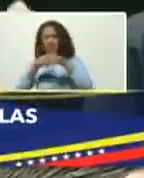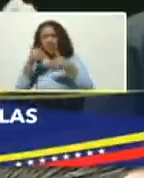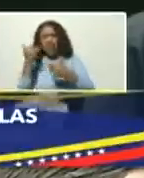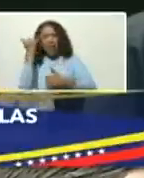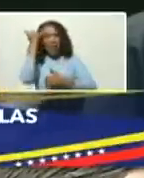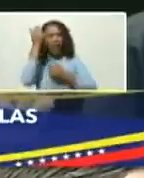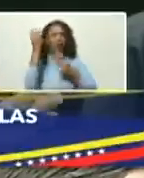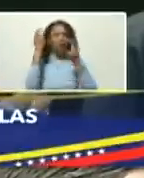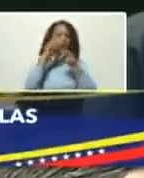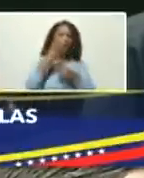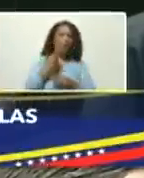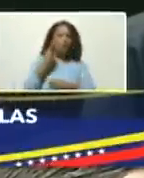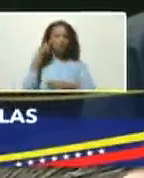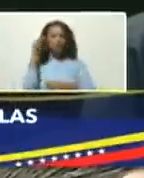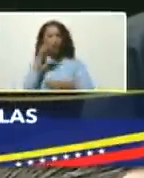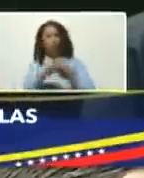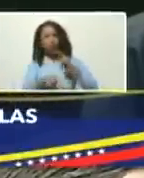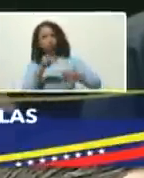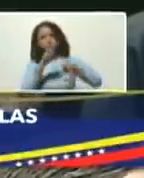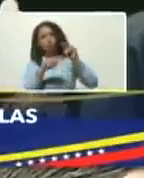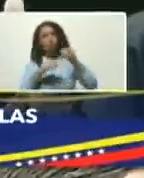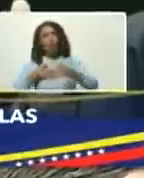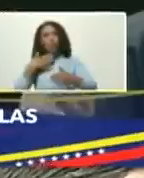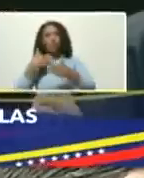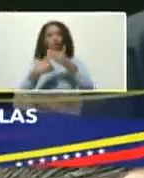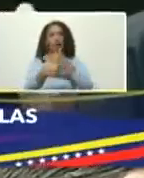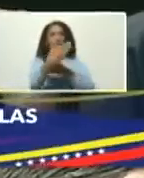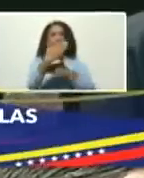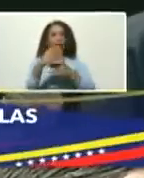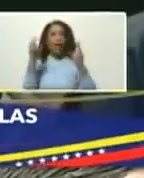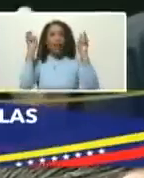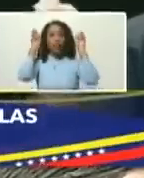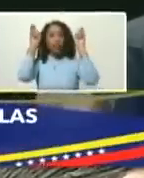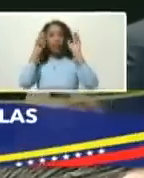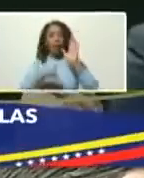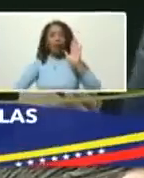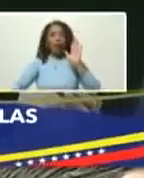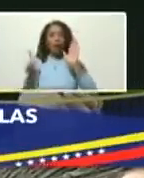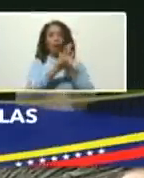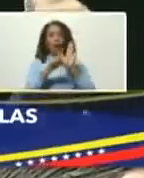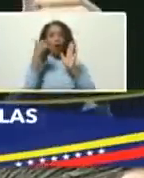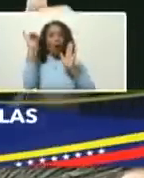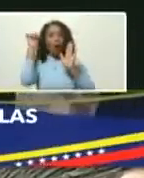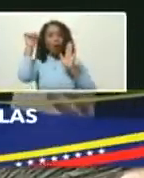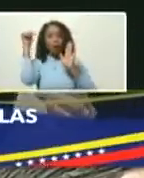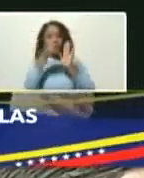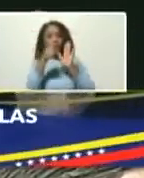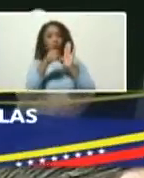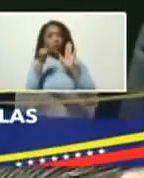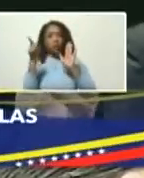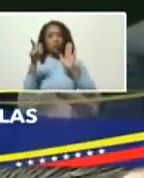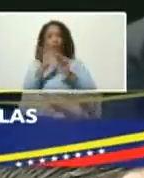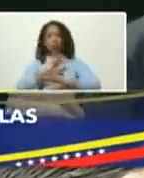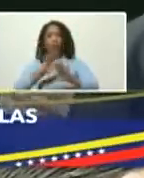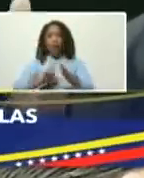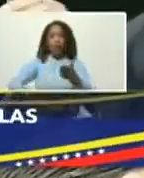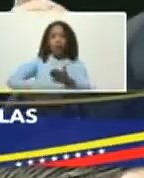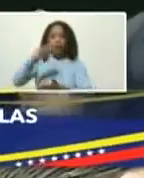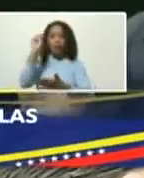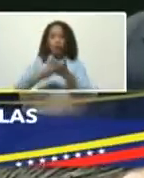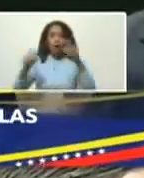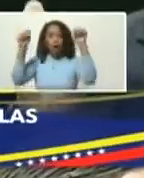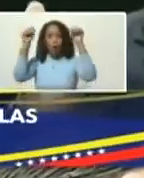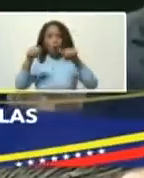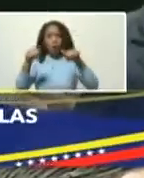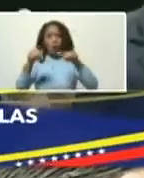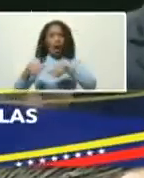elementos debemos construir para poder avanzar el marco legal está allí usted lo acaba de firmar hoy el